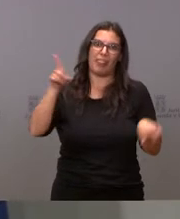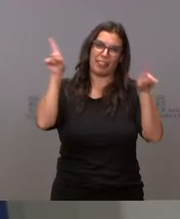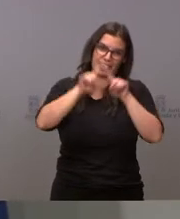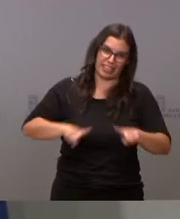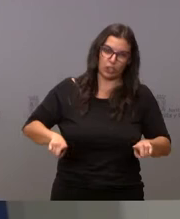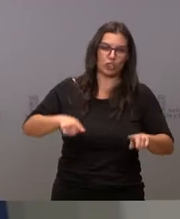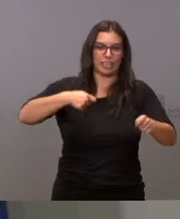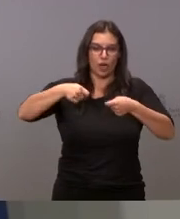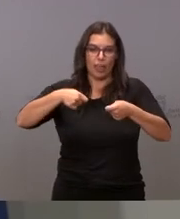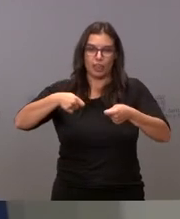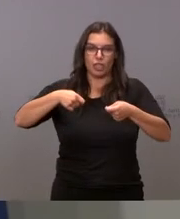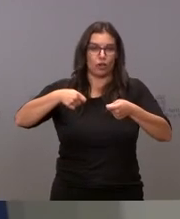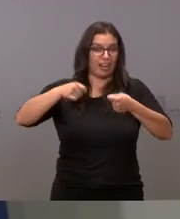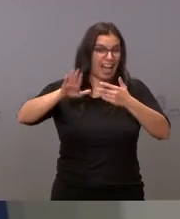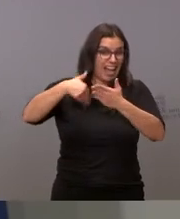acabar las negociaciones